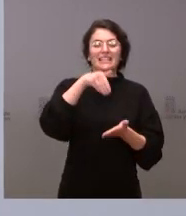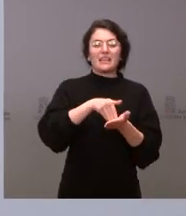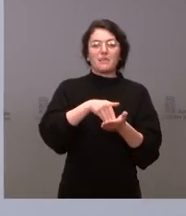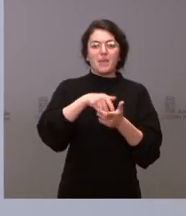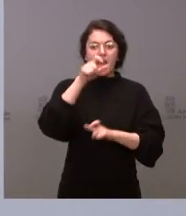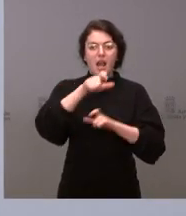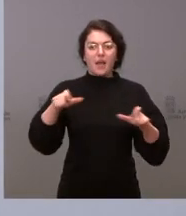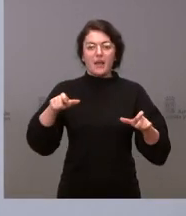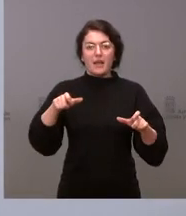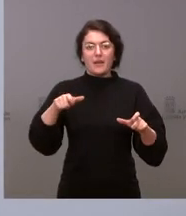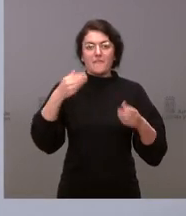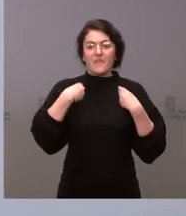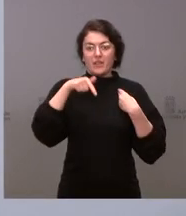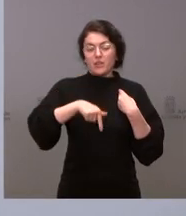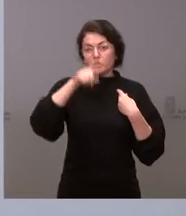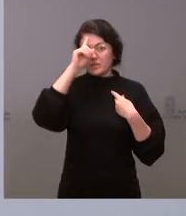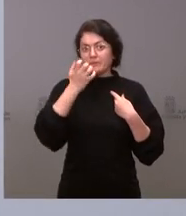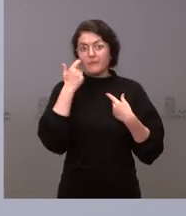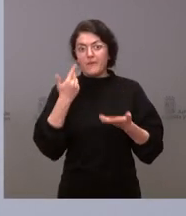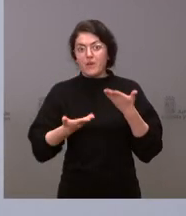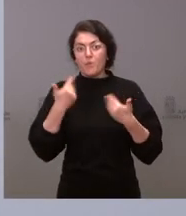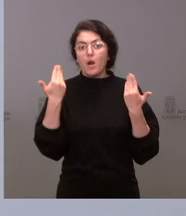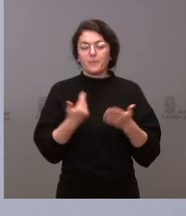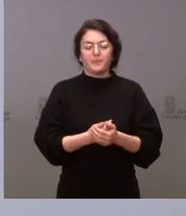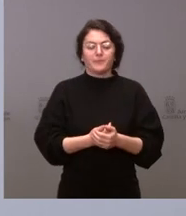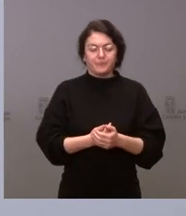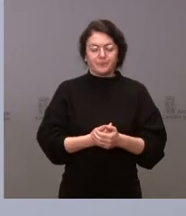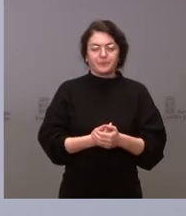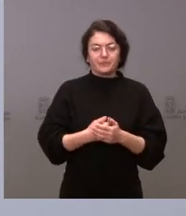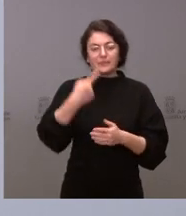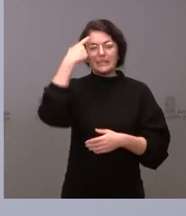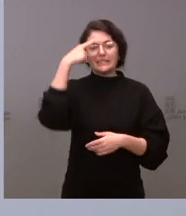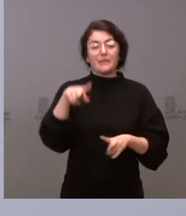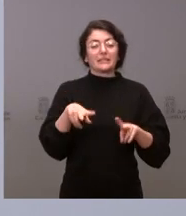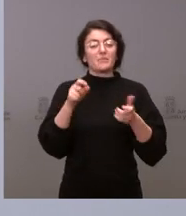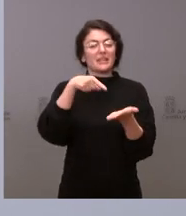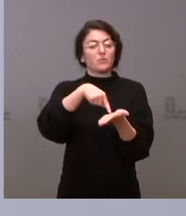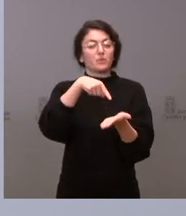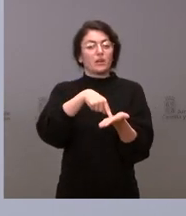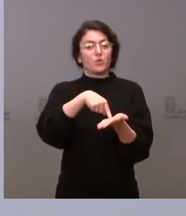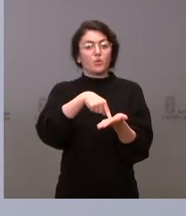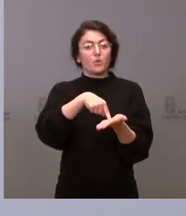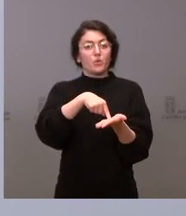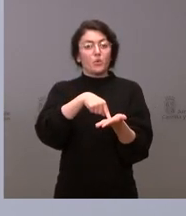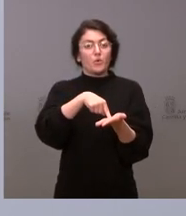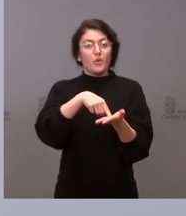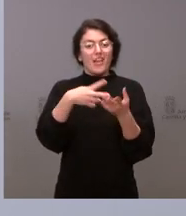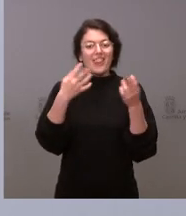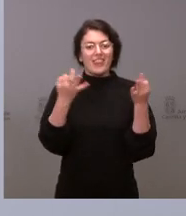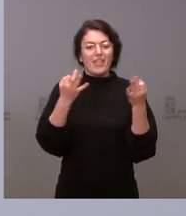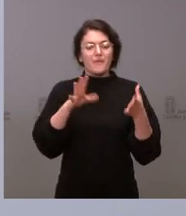como saben ustedes, todo el tema tributario tiene que ir vinculado a la aprobación de un proyecto de ley.